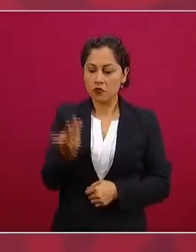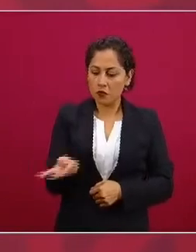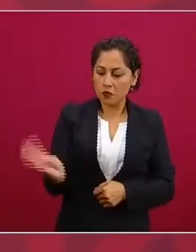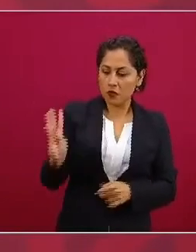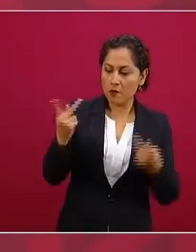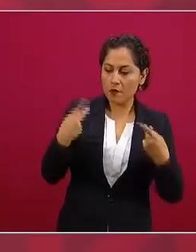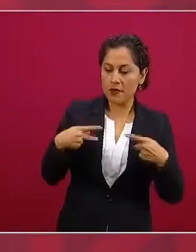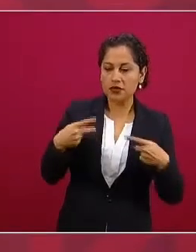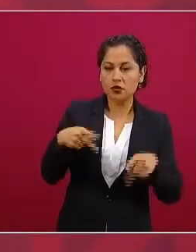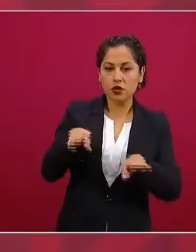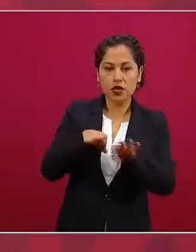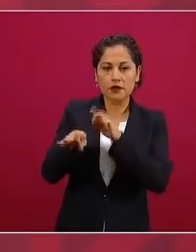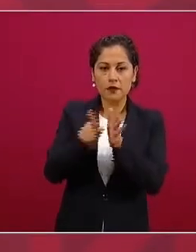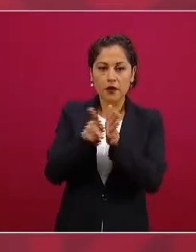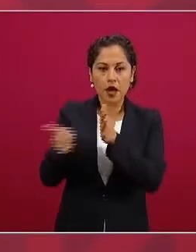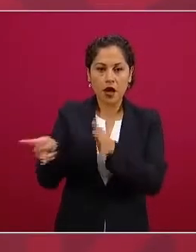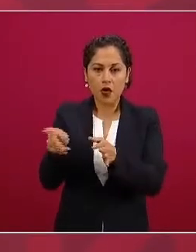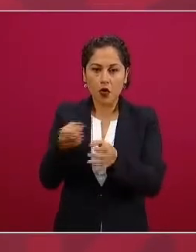defiende al pueblo